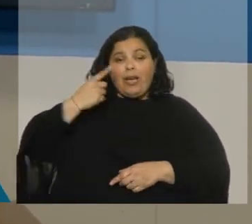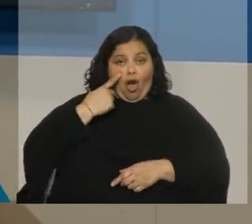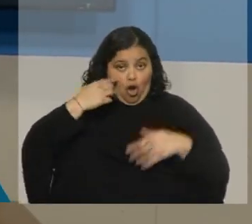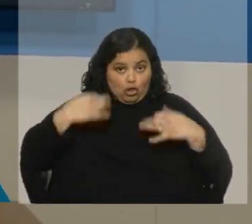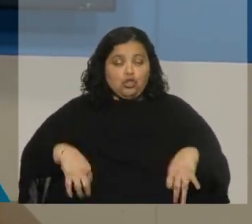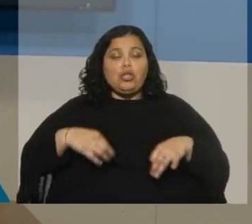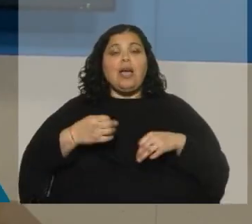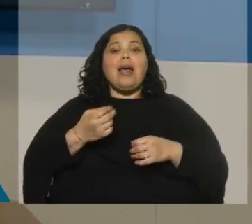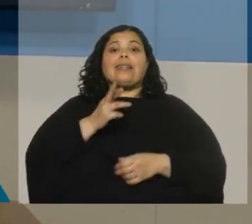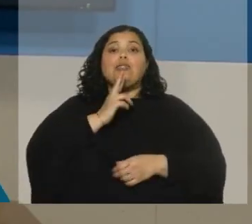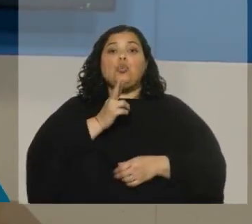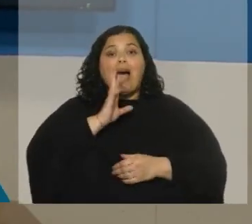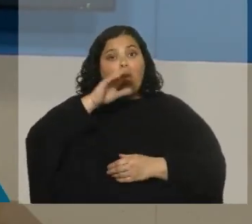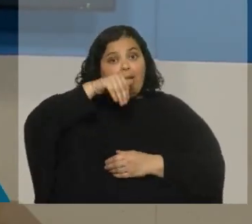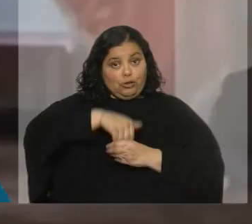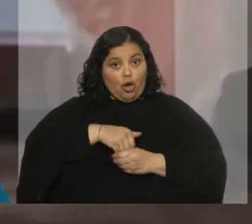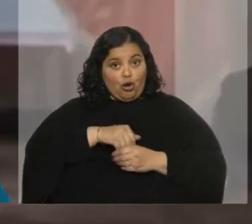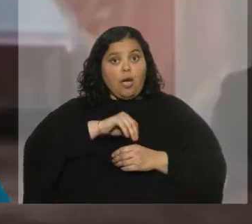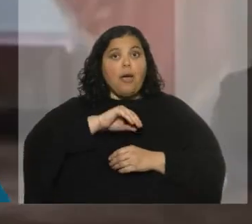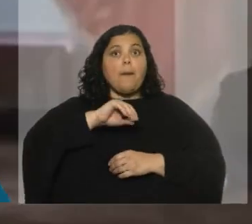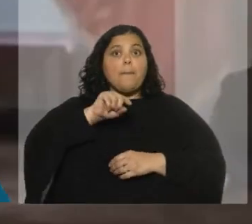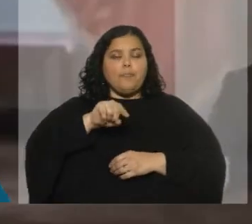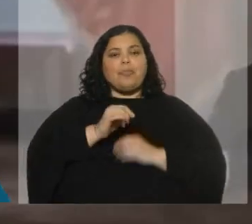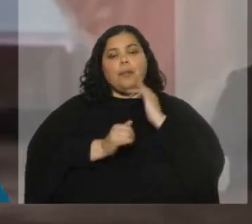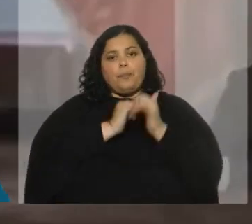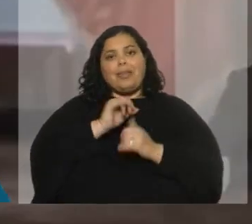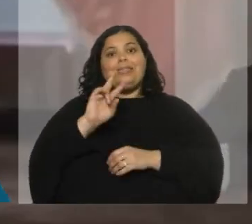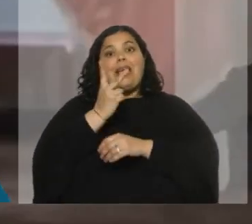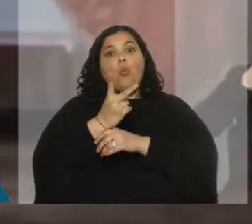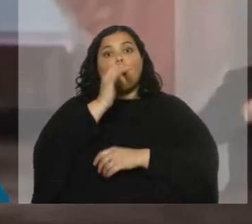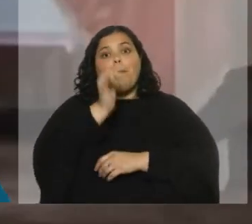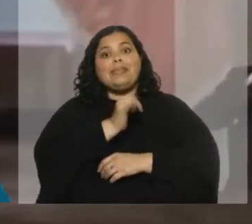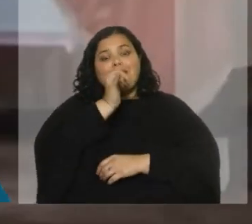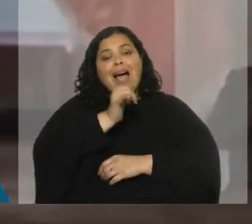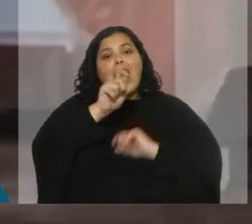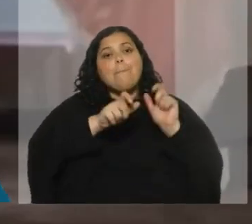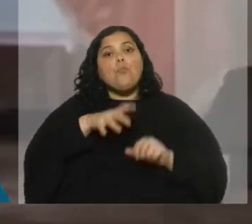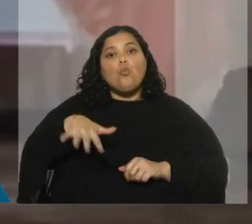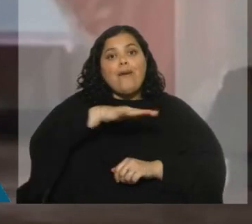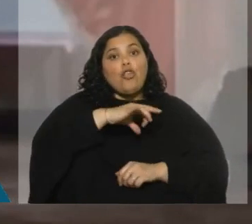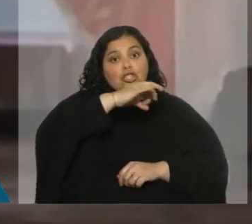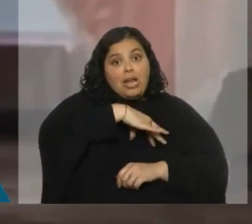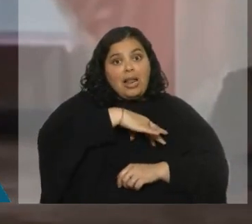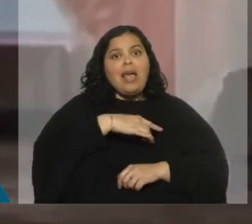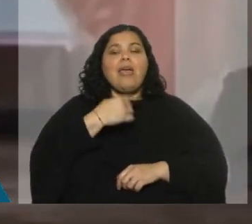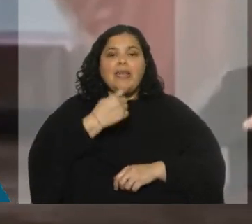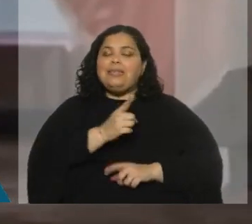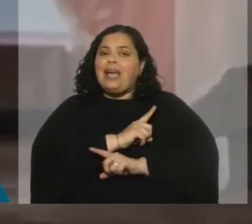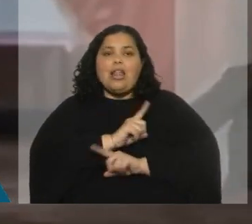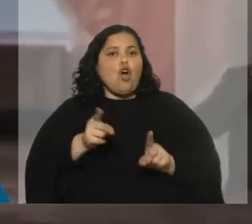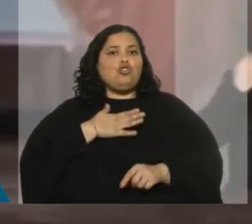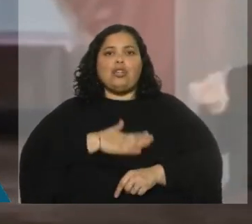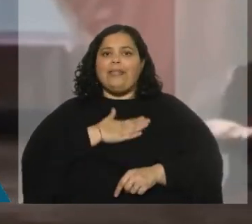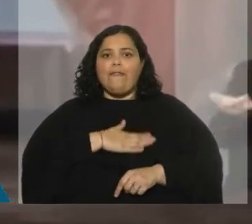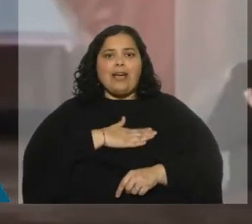resultados. El segundo mensaje del pueblo chileno es que no quedó satisfecho con la